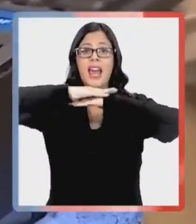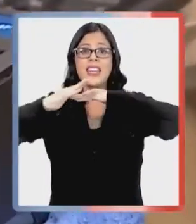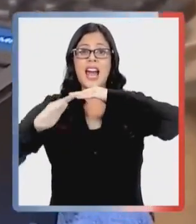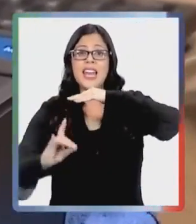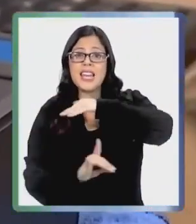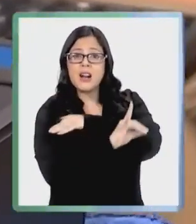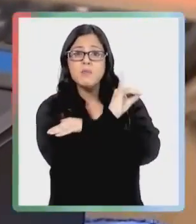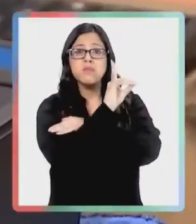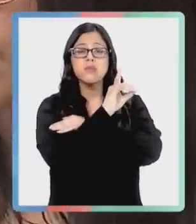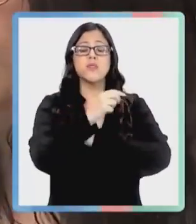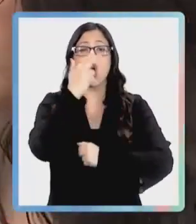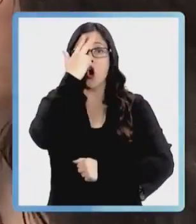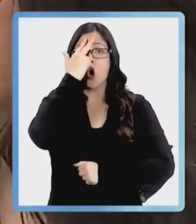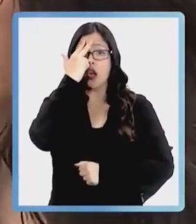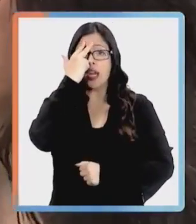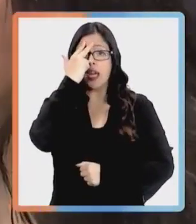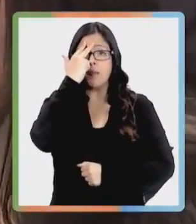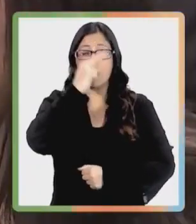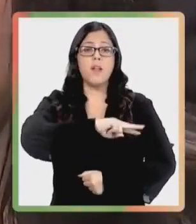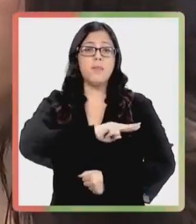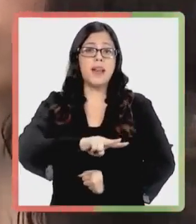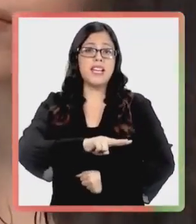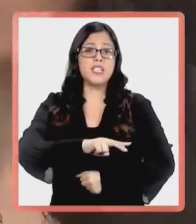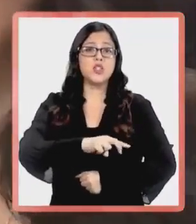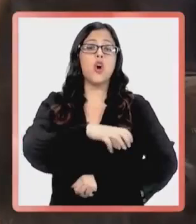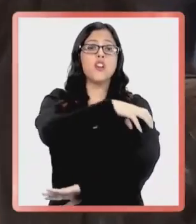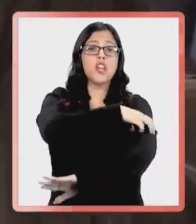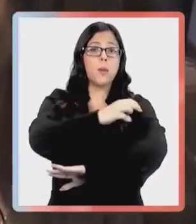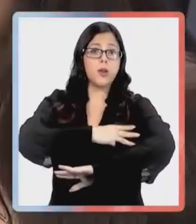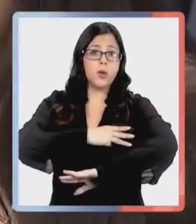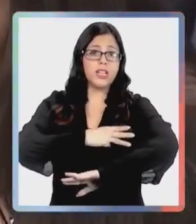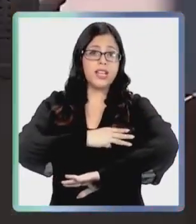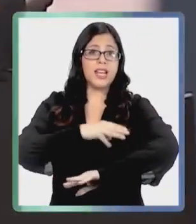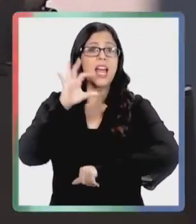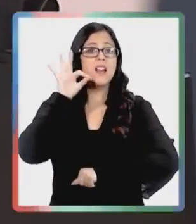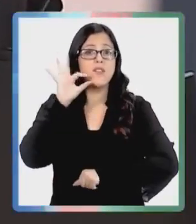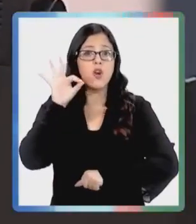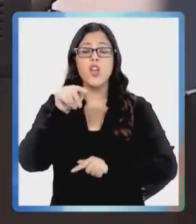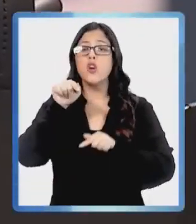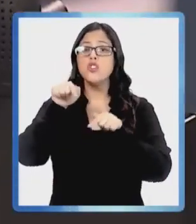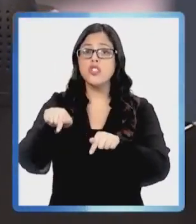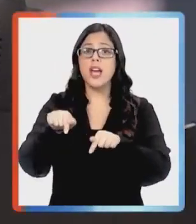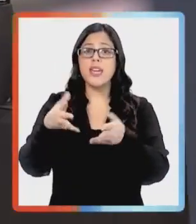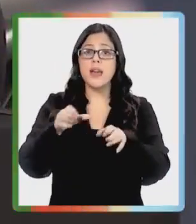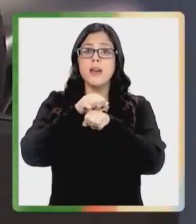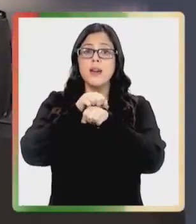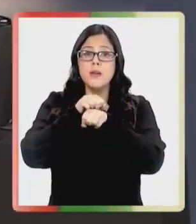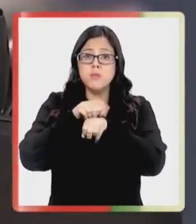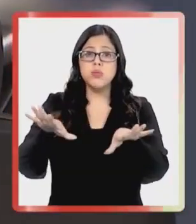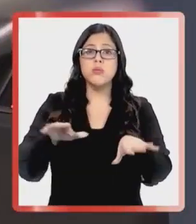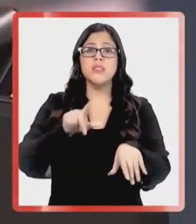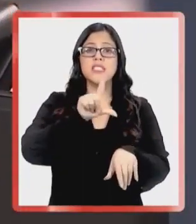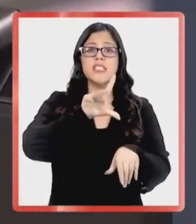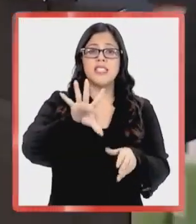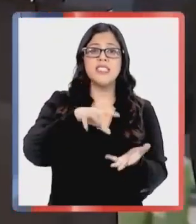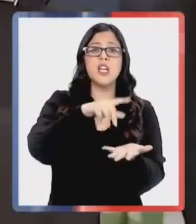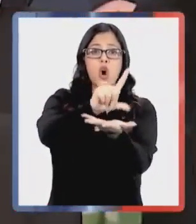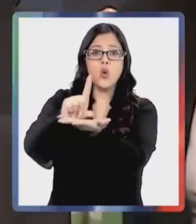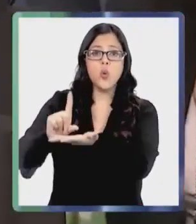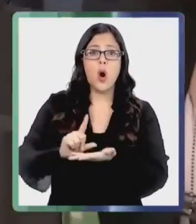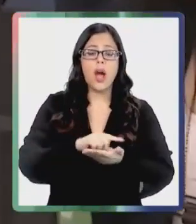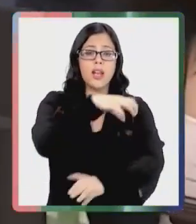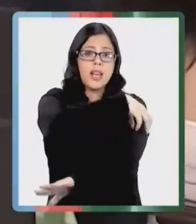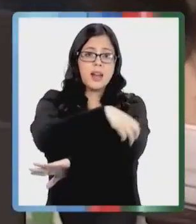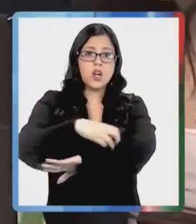metropolitana y en la región del Bío Bío. Y se va a desplegar por 75 puntos a lo largo de Chile. Ya se ha